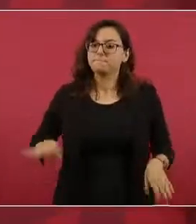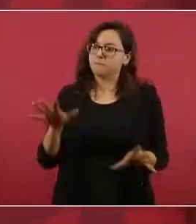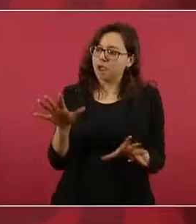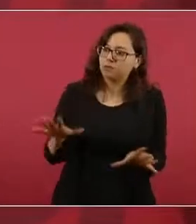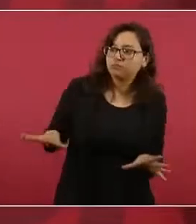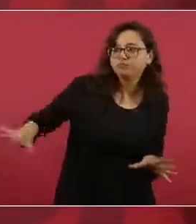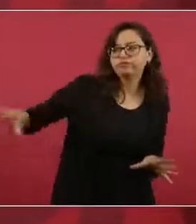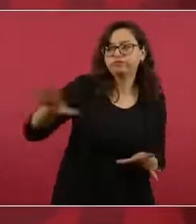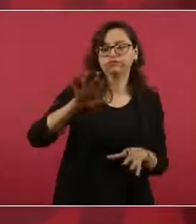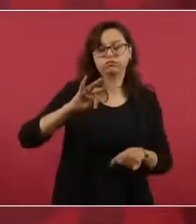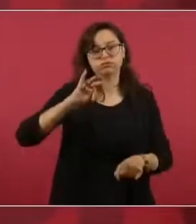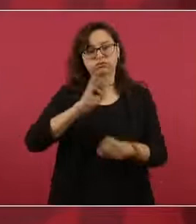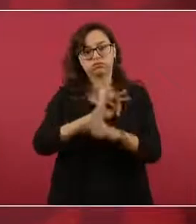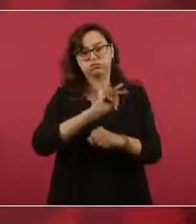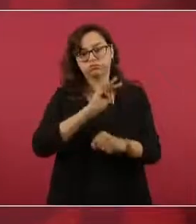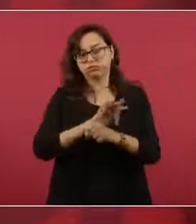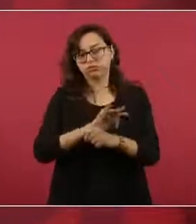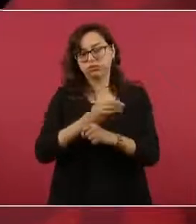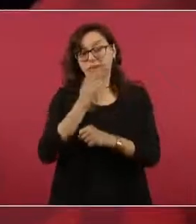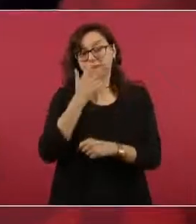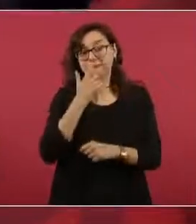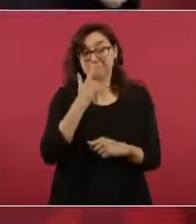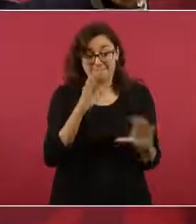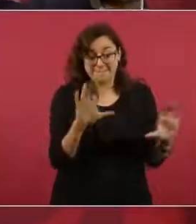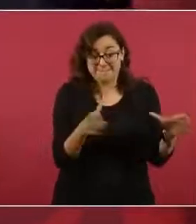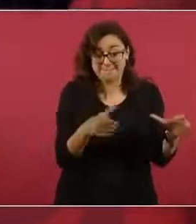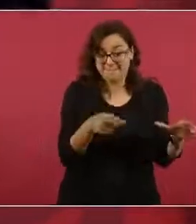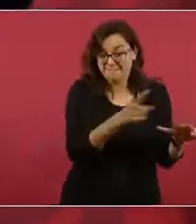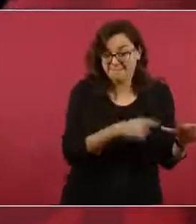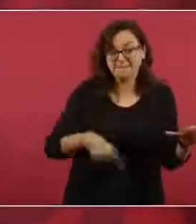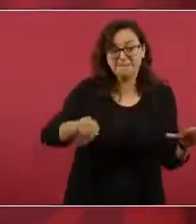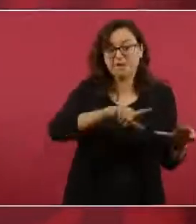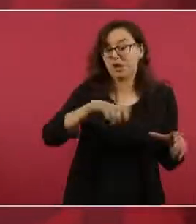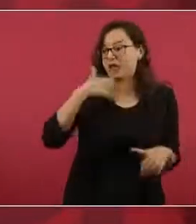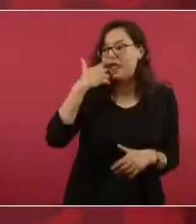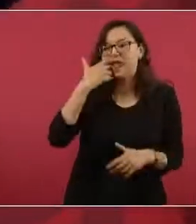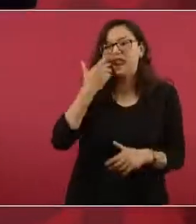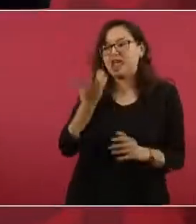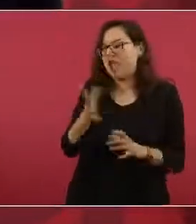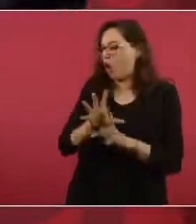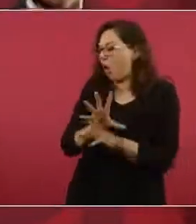porque el propósito era que la mancha negra